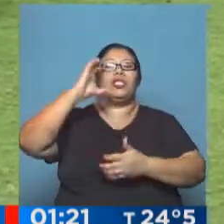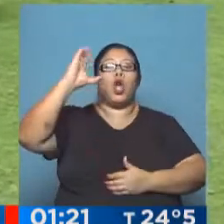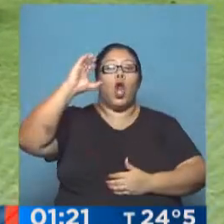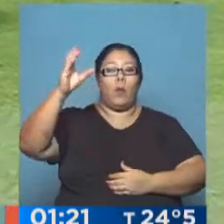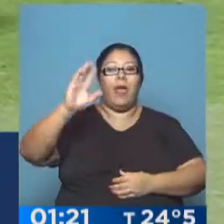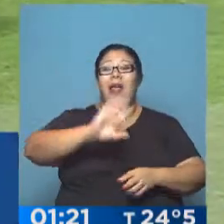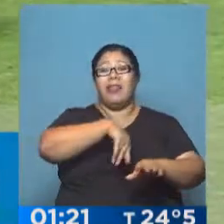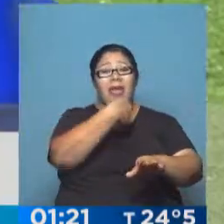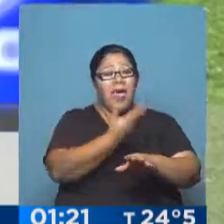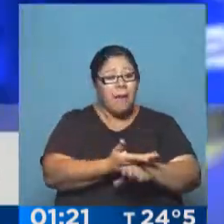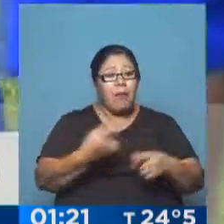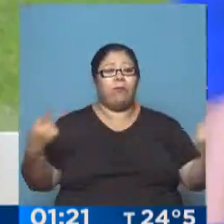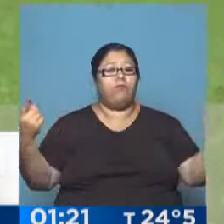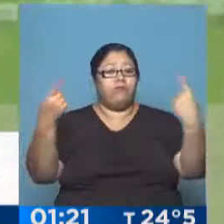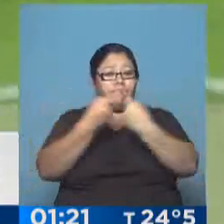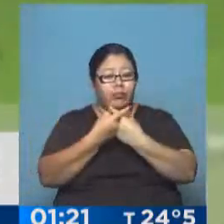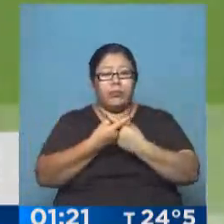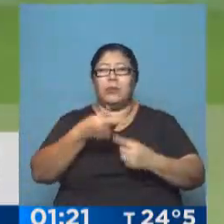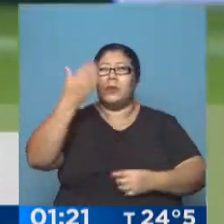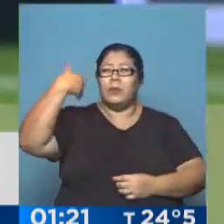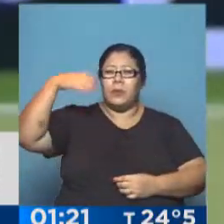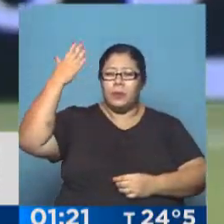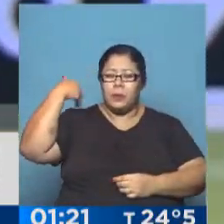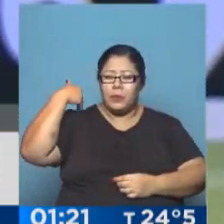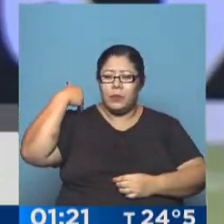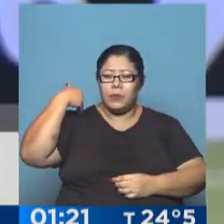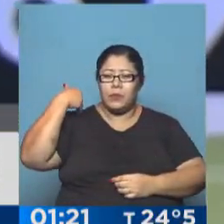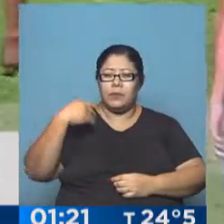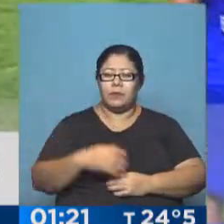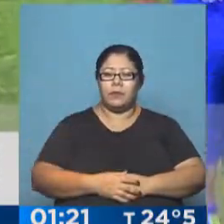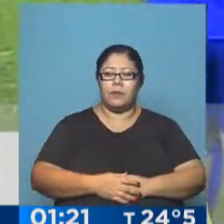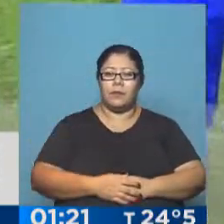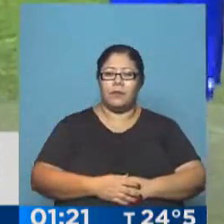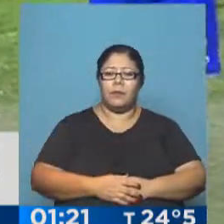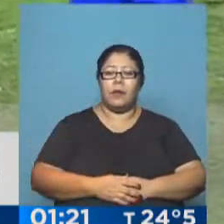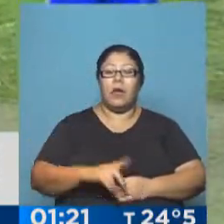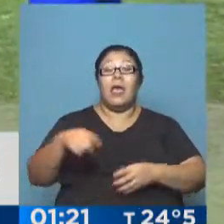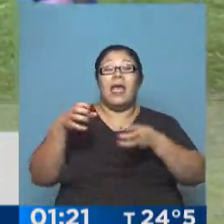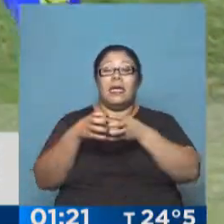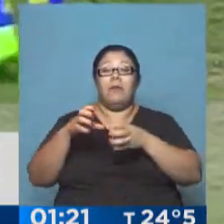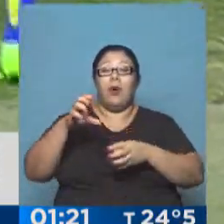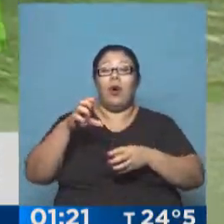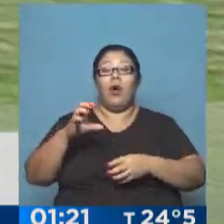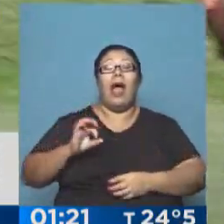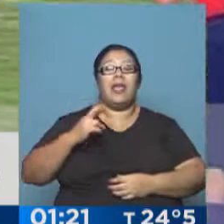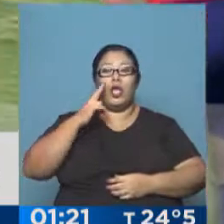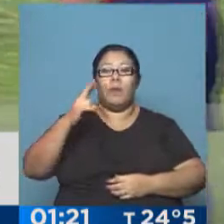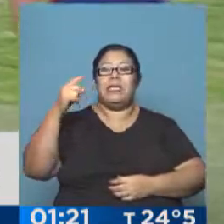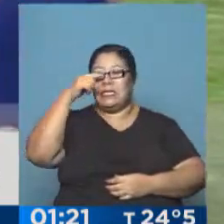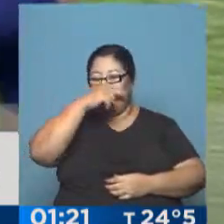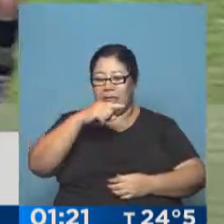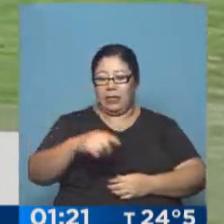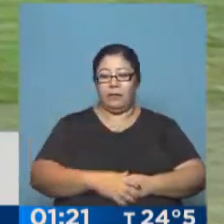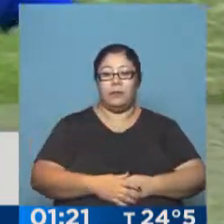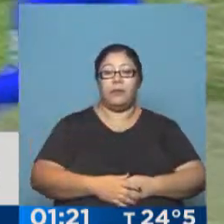enfrentar un equipo por Copa Libertadores. La última vez había sido frente al Cúcuta en el año 2007. Y la última vez de